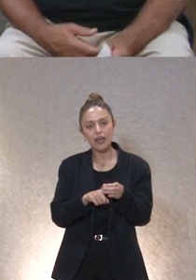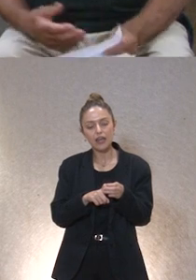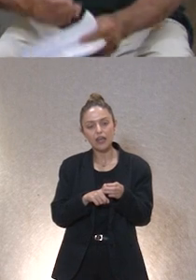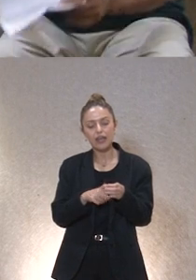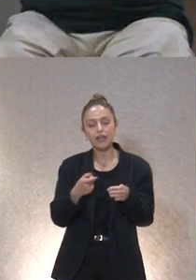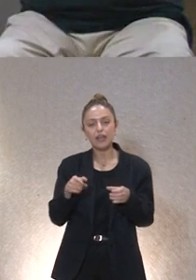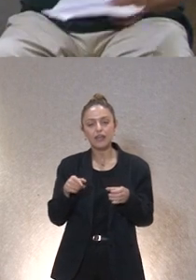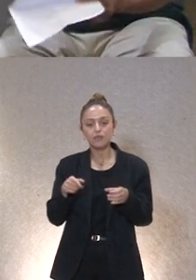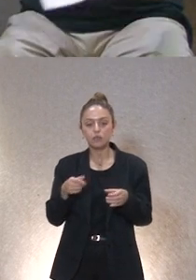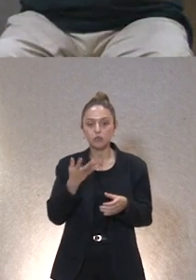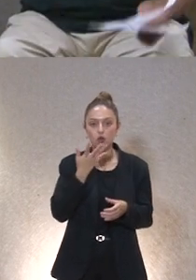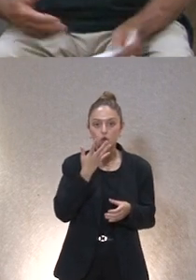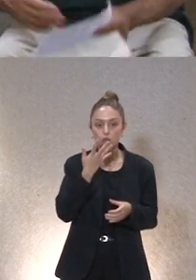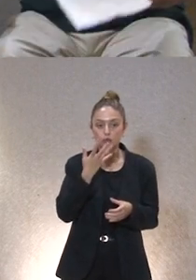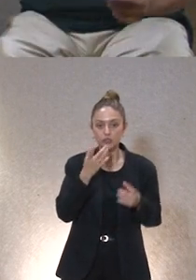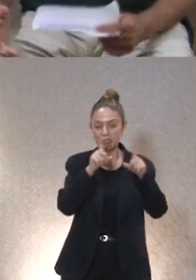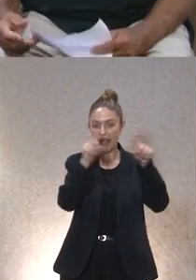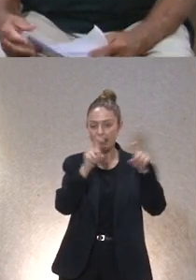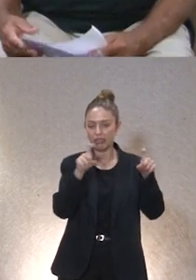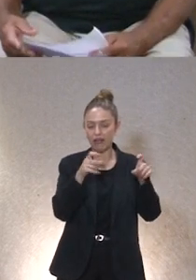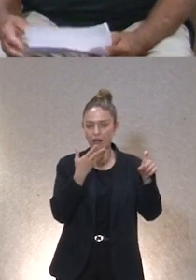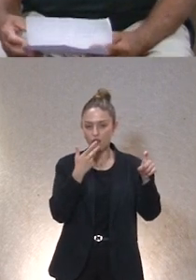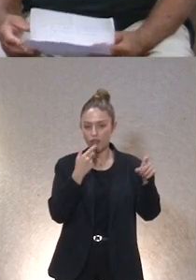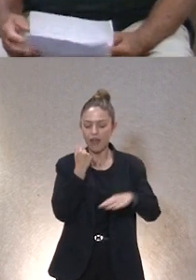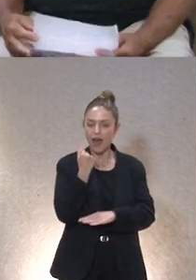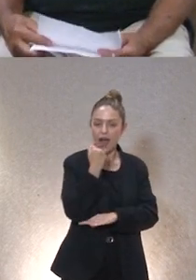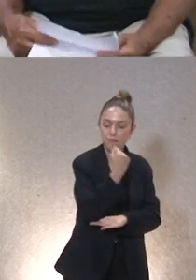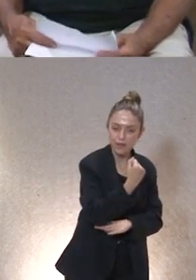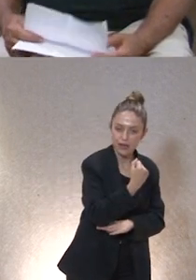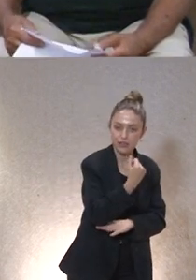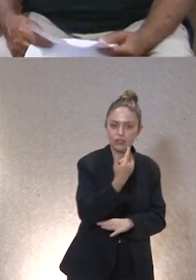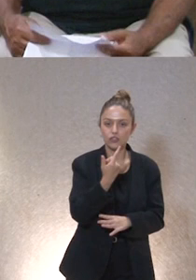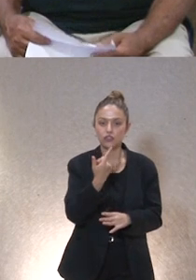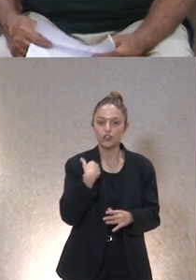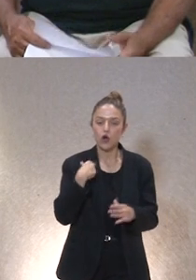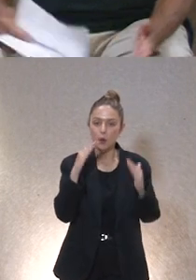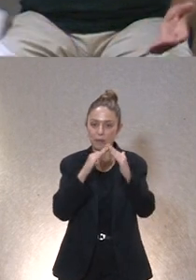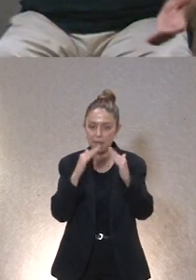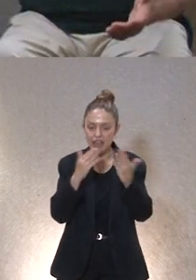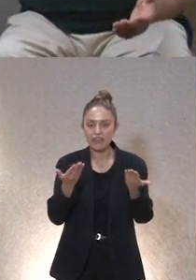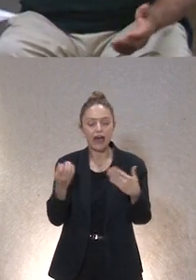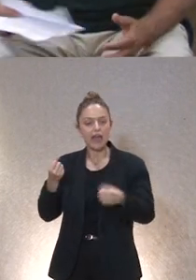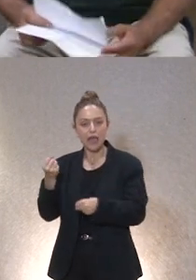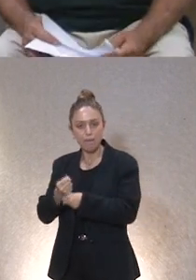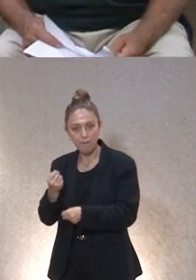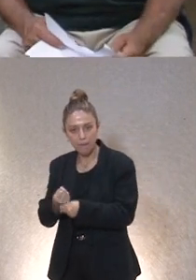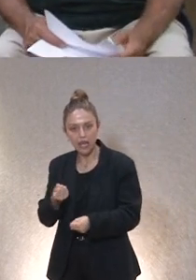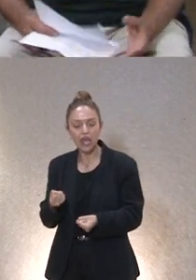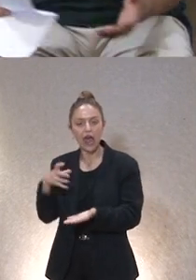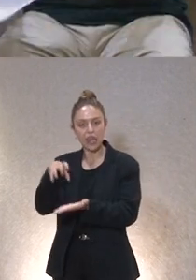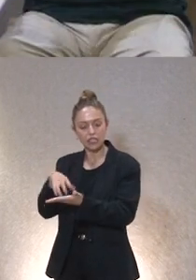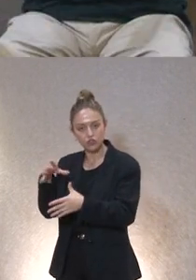conocidos por todas las entidades desde apoyos a las personas en la vivienda empleo centros